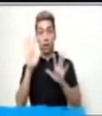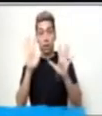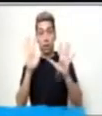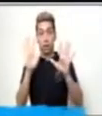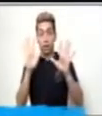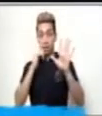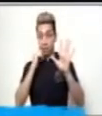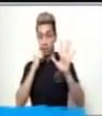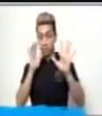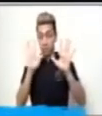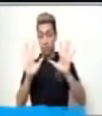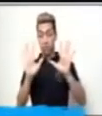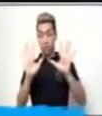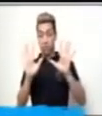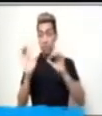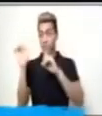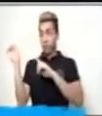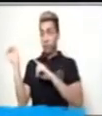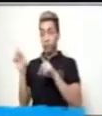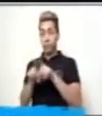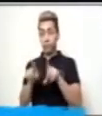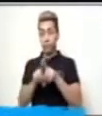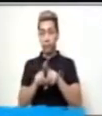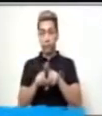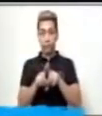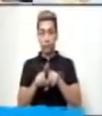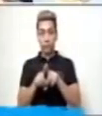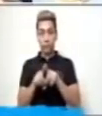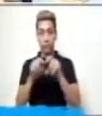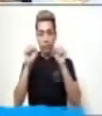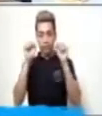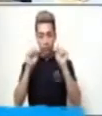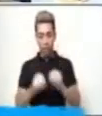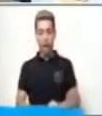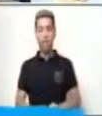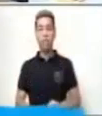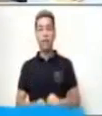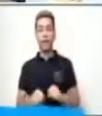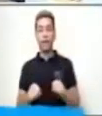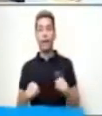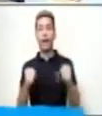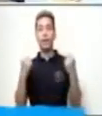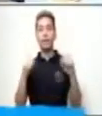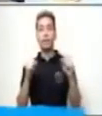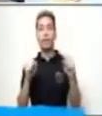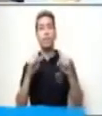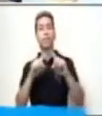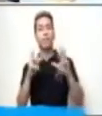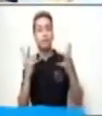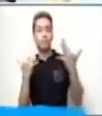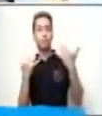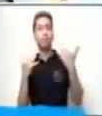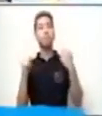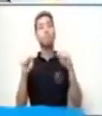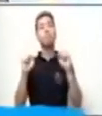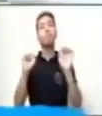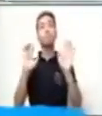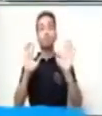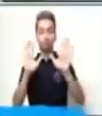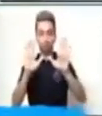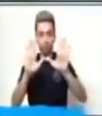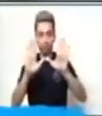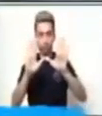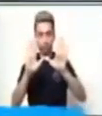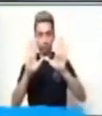posición. De tal forma que podamos realizar diferentes movimientos contrarios